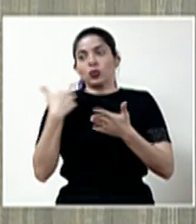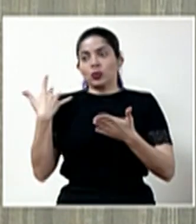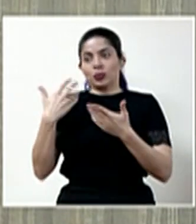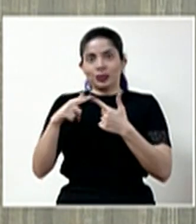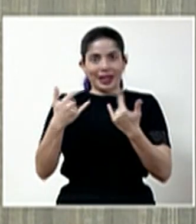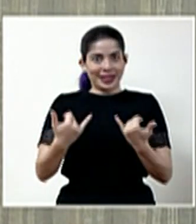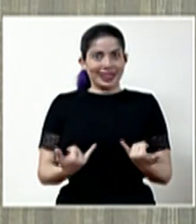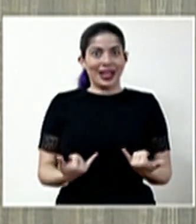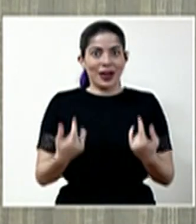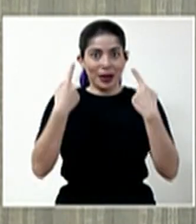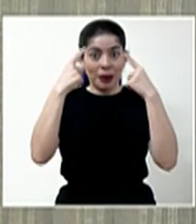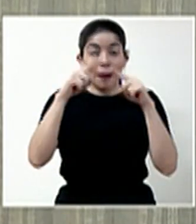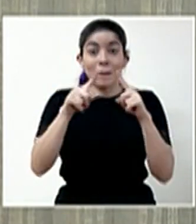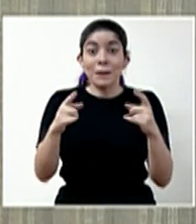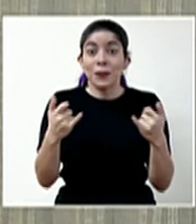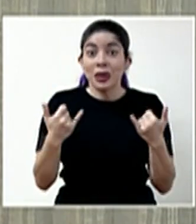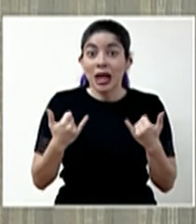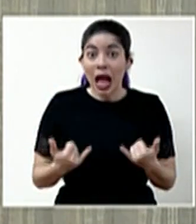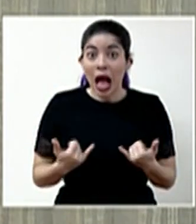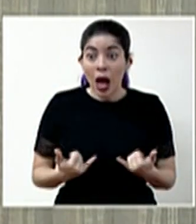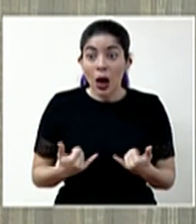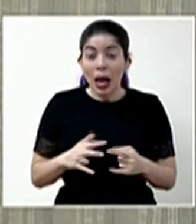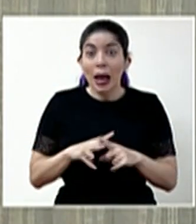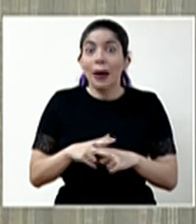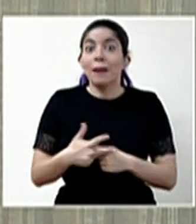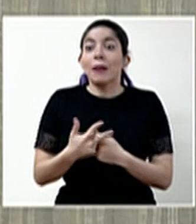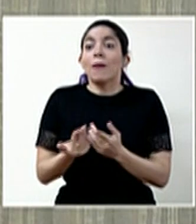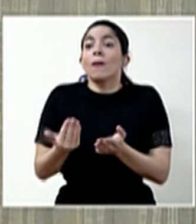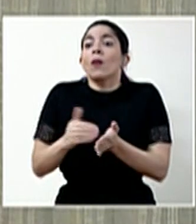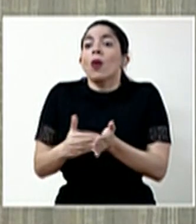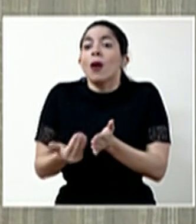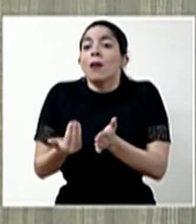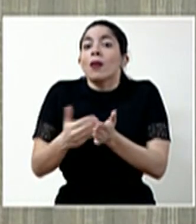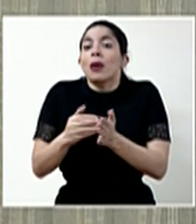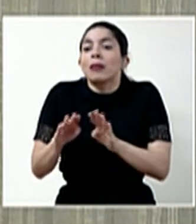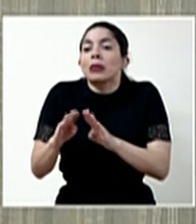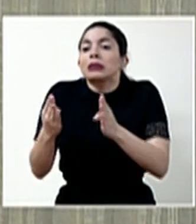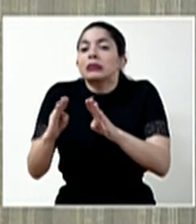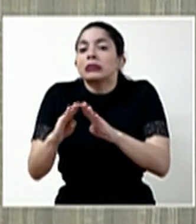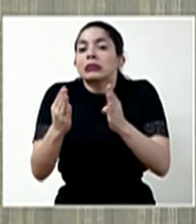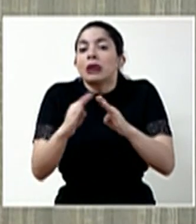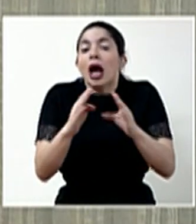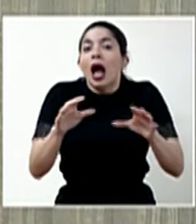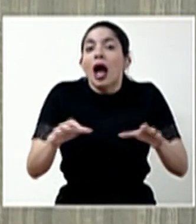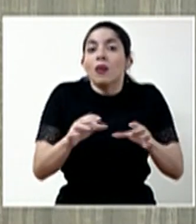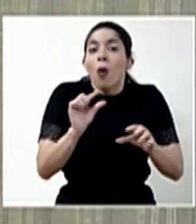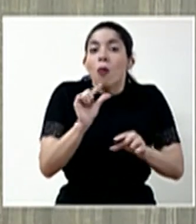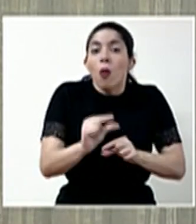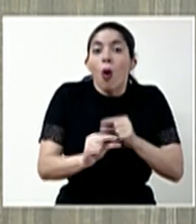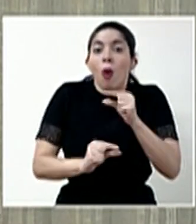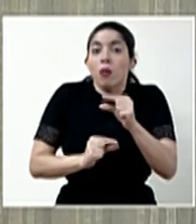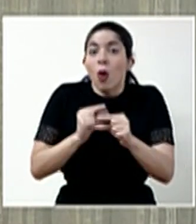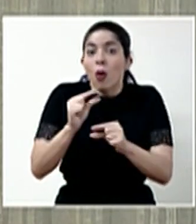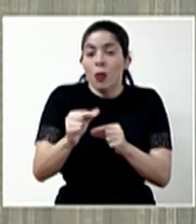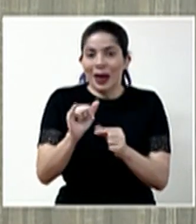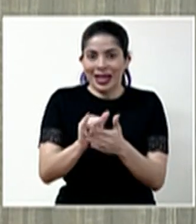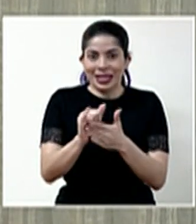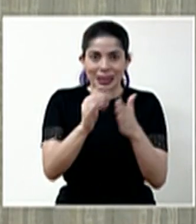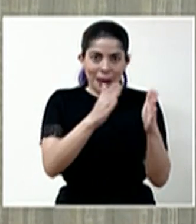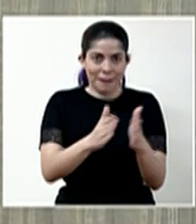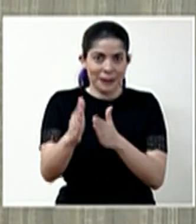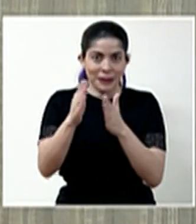punto. Pero ahora que empezamos a retomar ciertas actividades de forma progresiva, eso es lo que tenemos planificado,